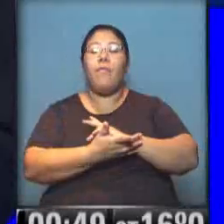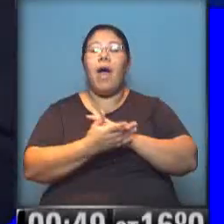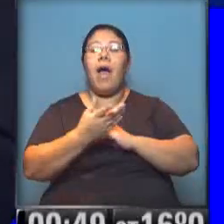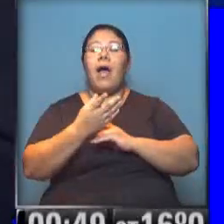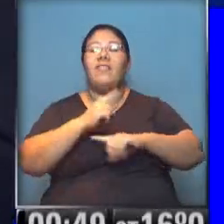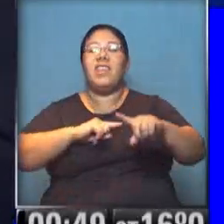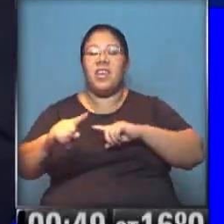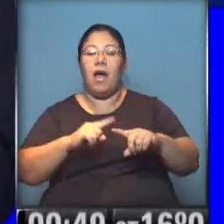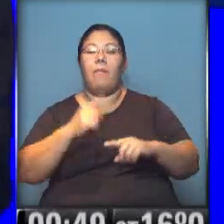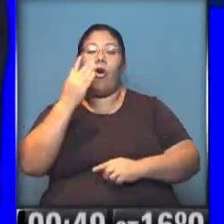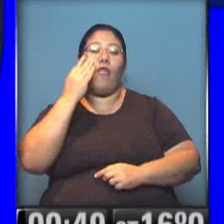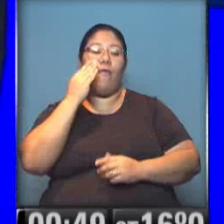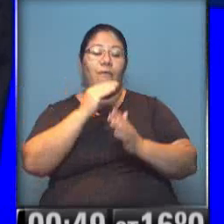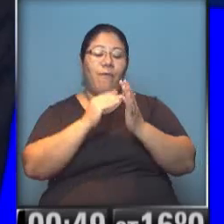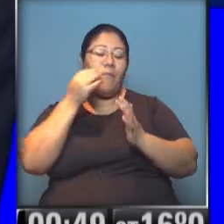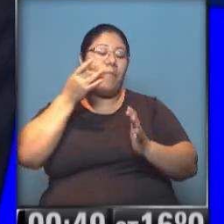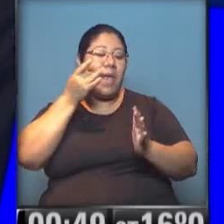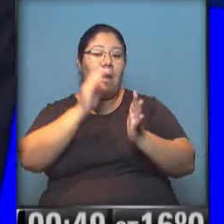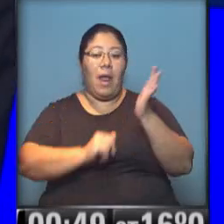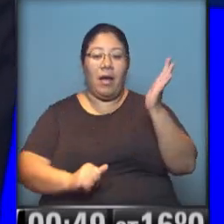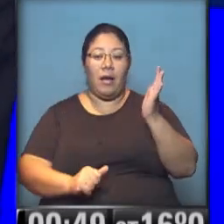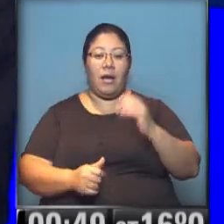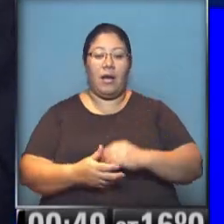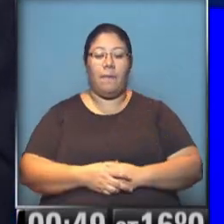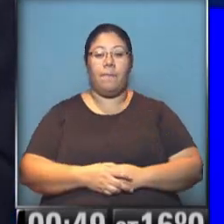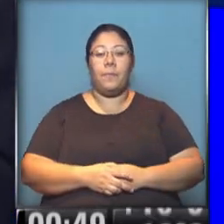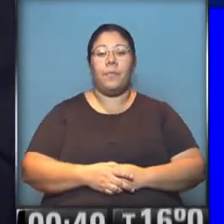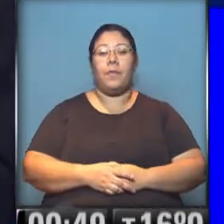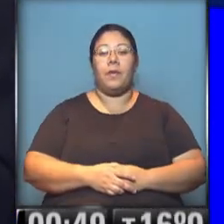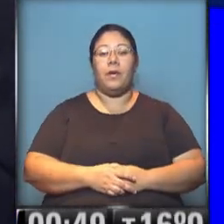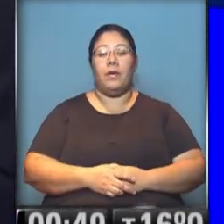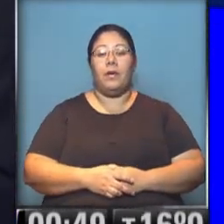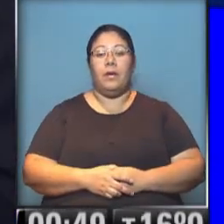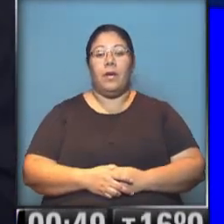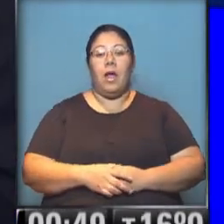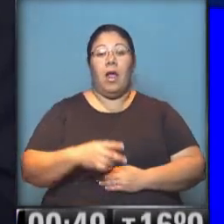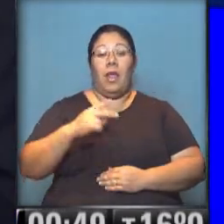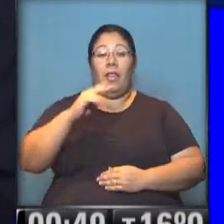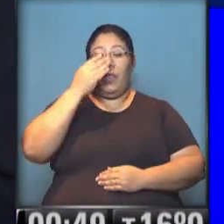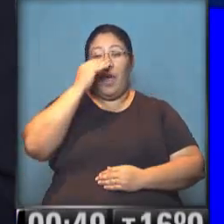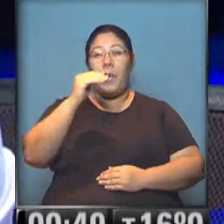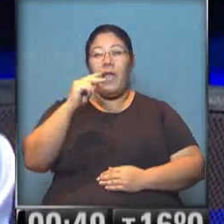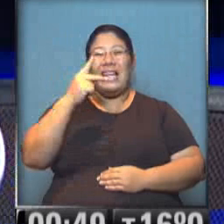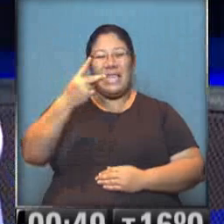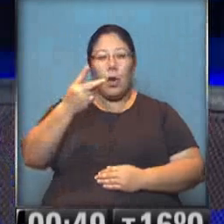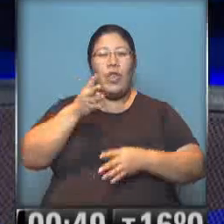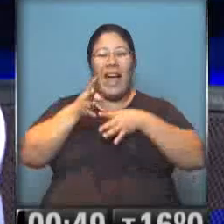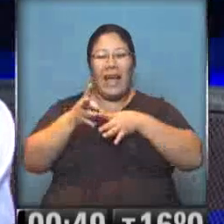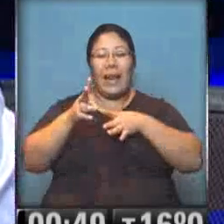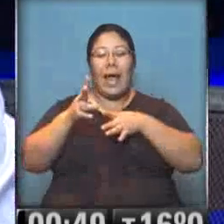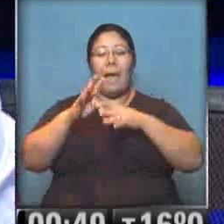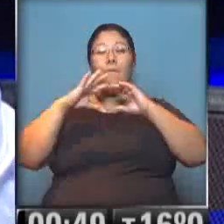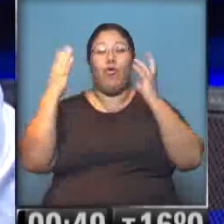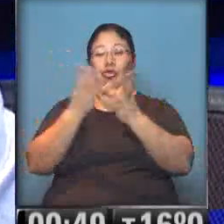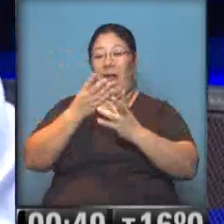efectivamente prevalece en Estados Unidos, es decir, uno de los dos países que mantuvieron disposiciones racistas después de la Segunda Guerra Mundial. Lo que pasa es que en el caso de Sudáfrica,